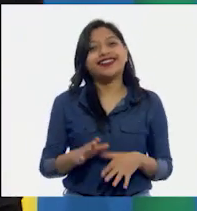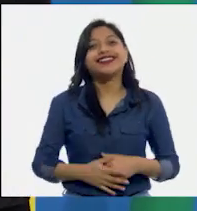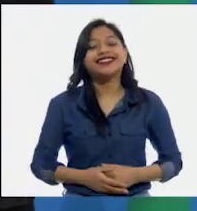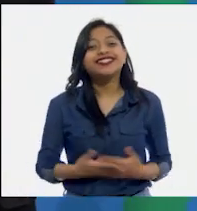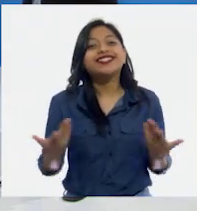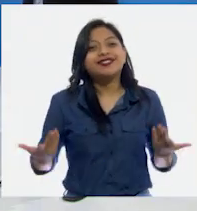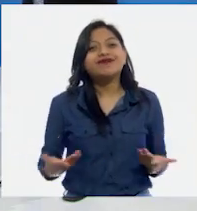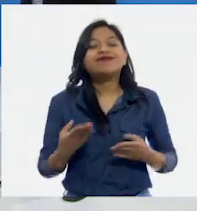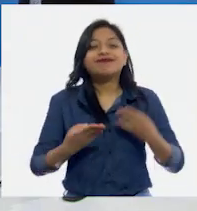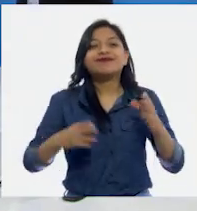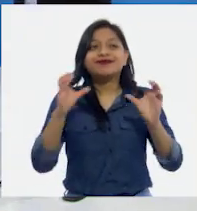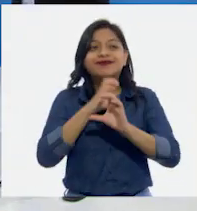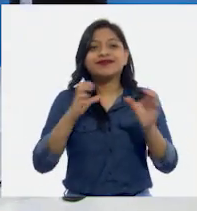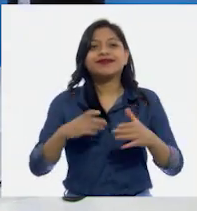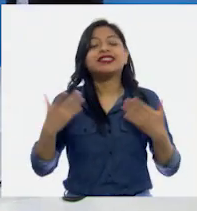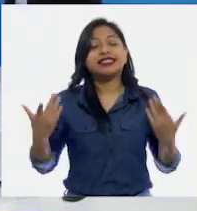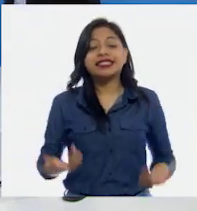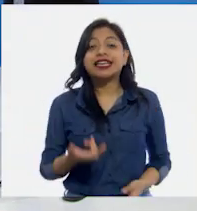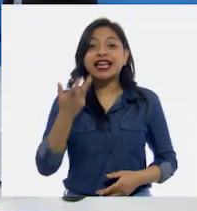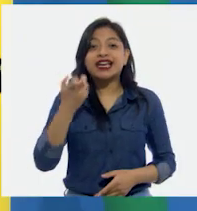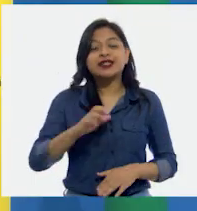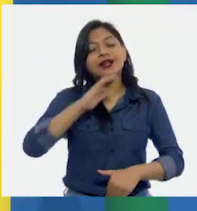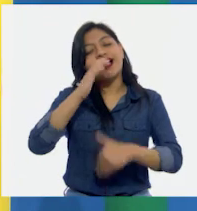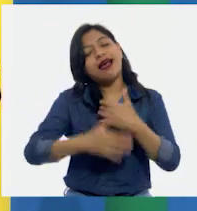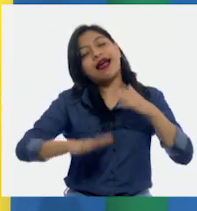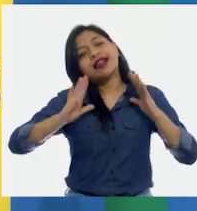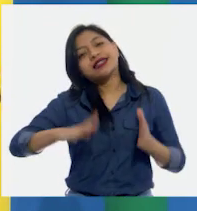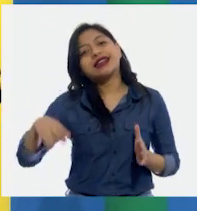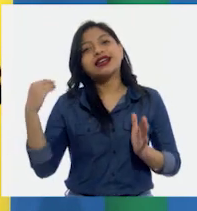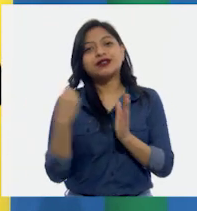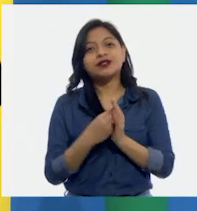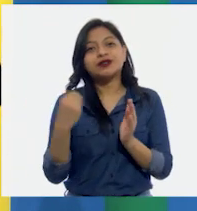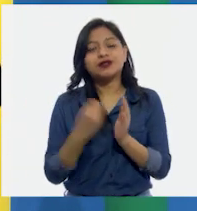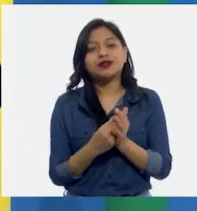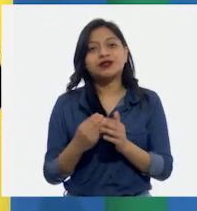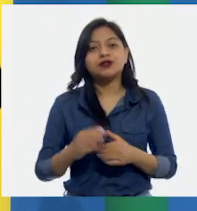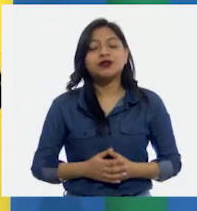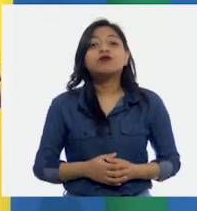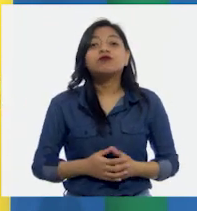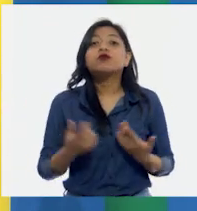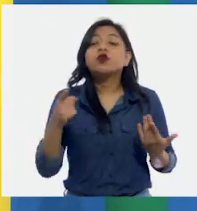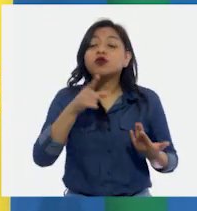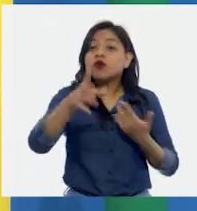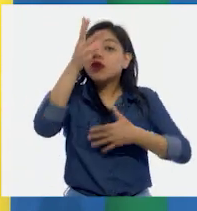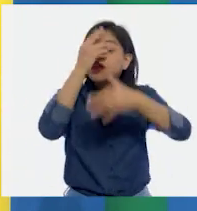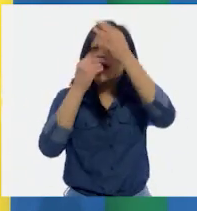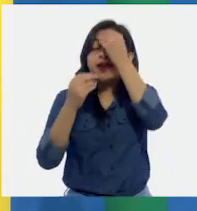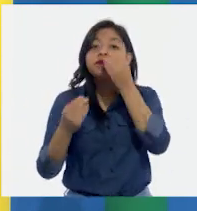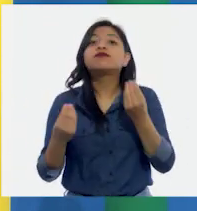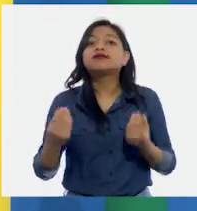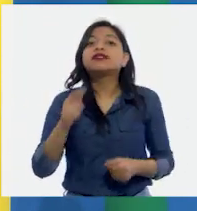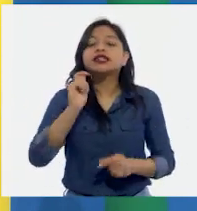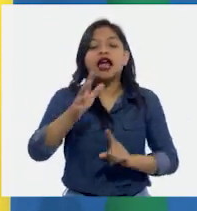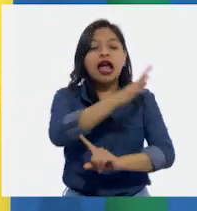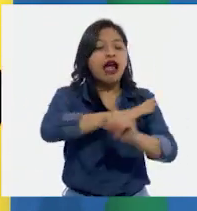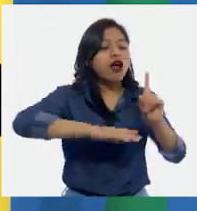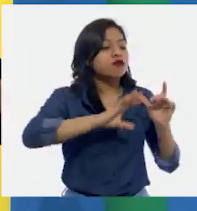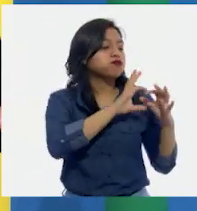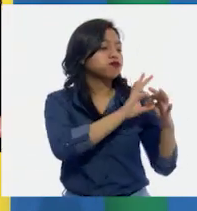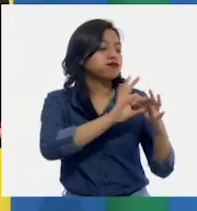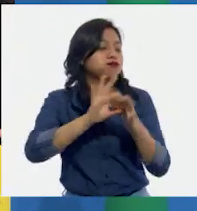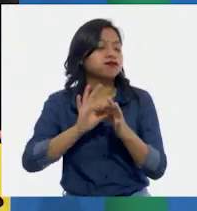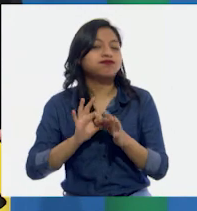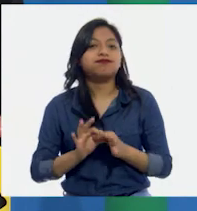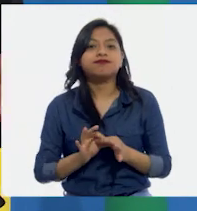Cantaste y bailaste. Con esto, terminamos la clase de hoy, en la cual aprendimos acerca de las interacciones entre los factores